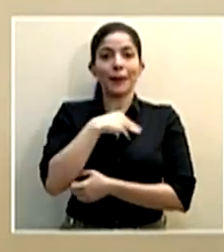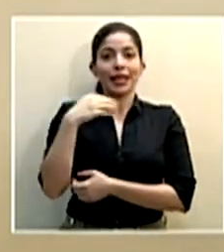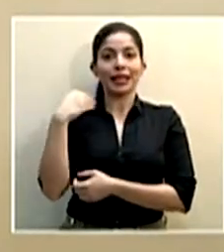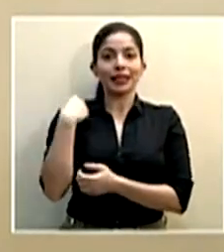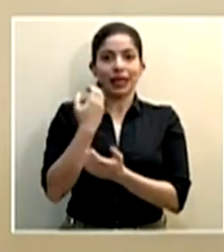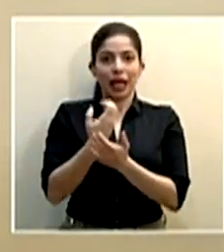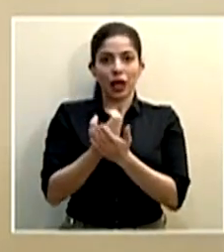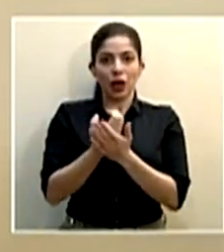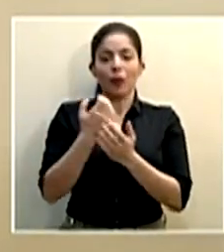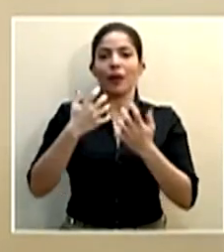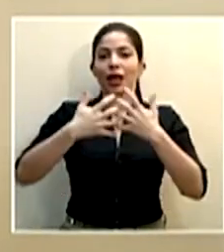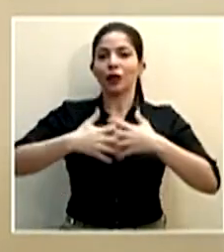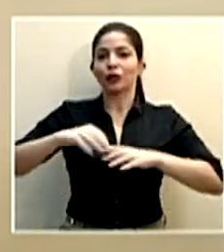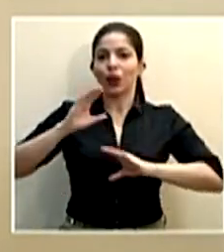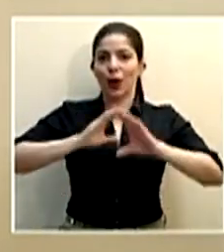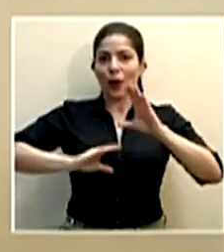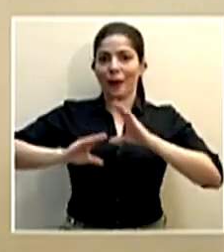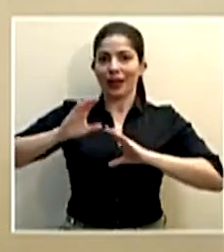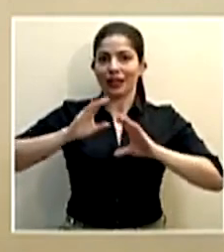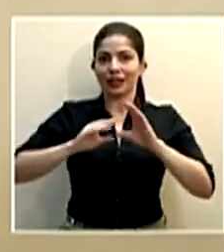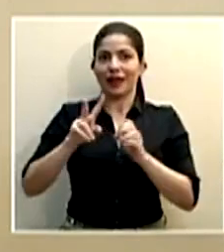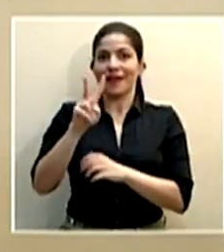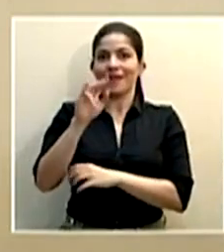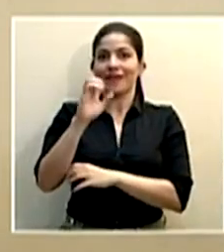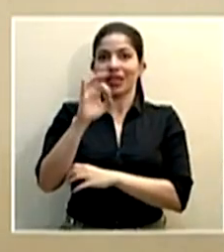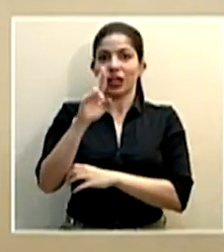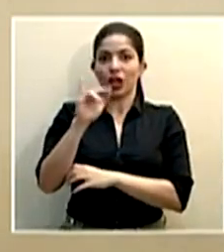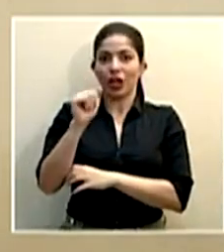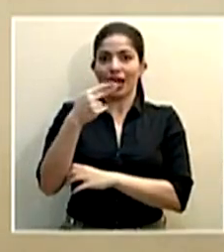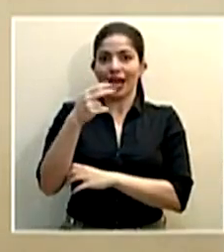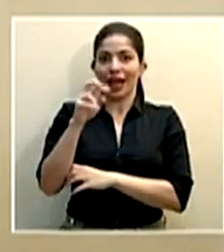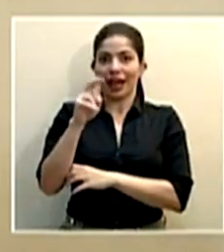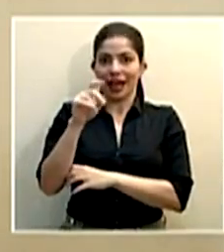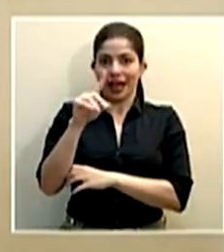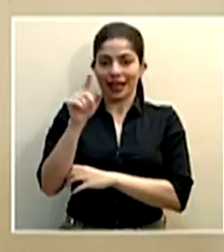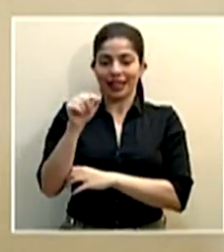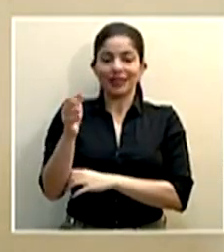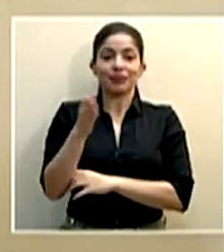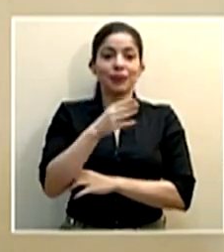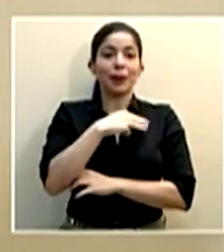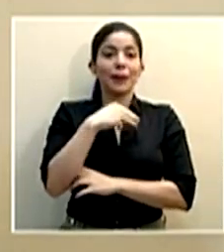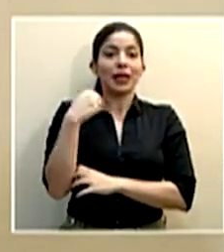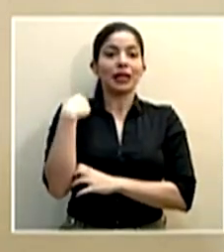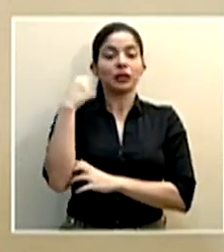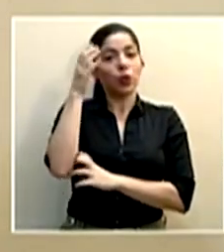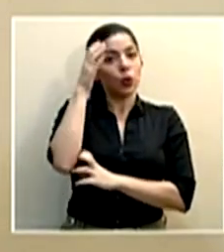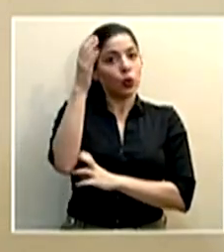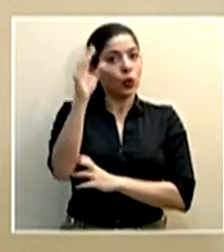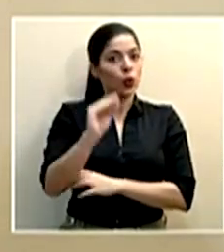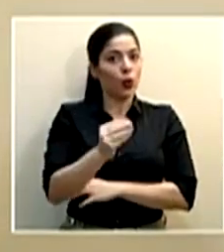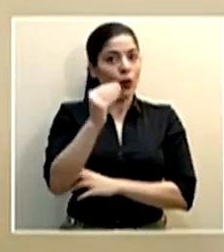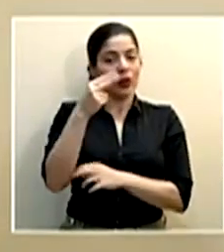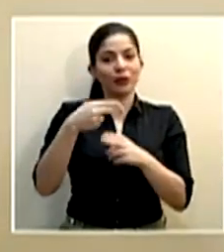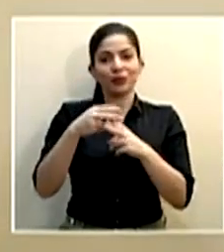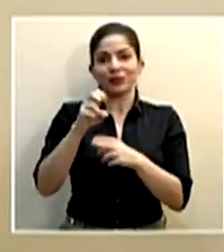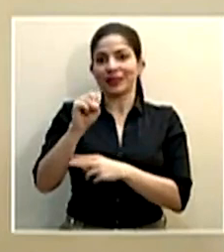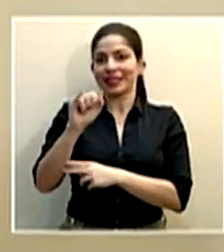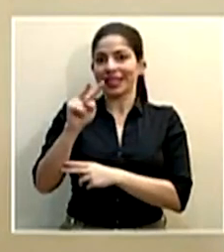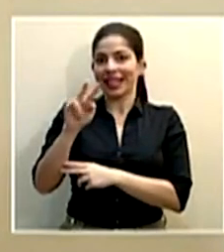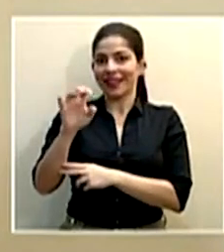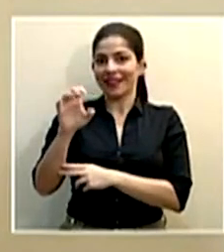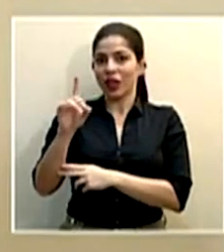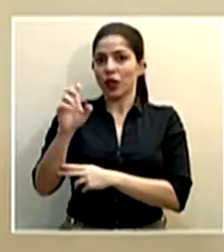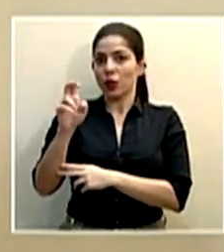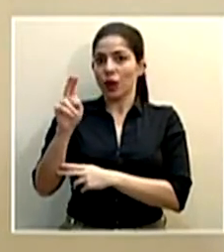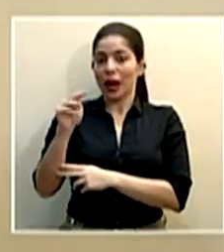Economía, Industria y Comercio, la Victoria Hernández, la ministra de Cultura y Juventud, Silví Durán, el ministro de